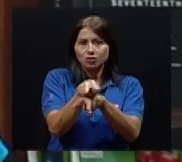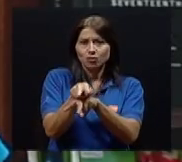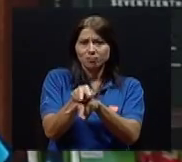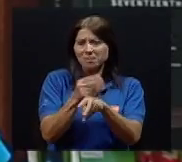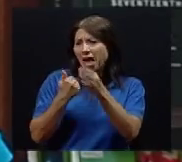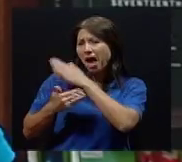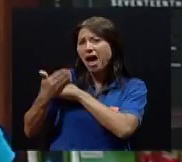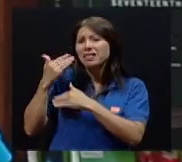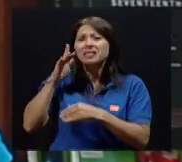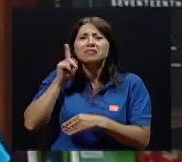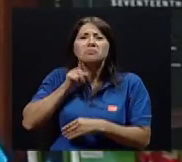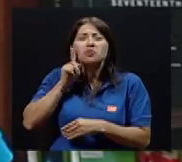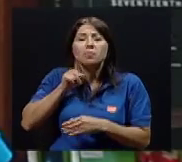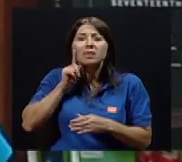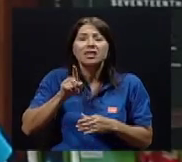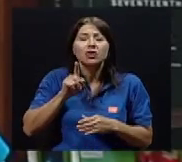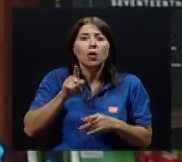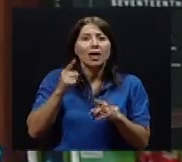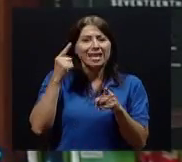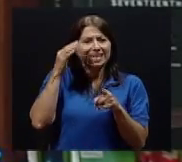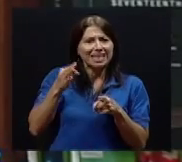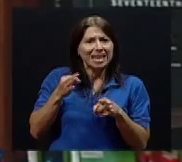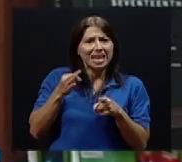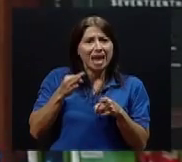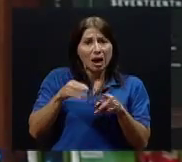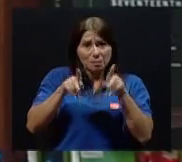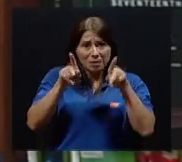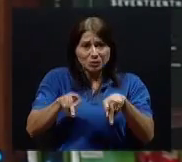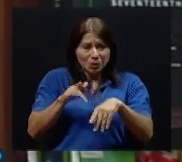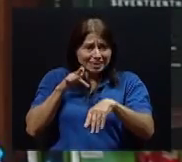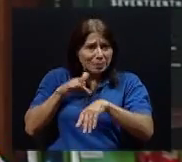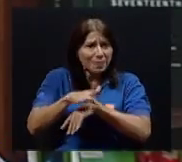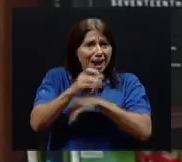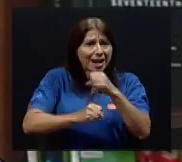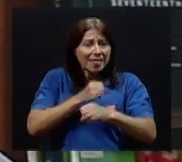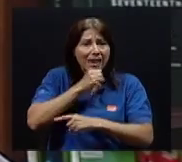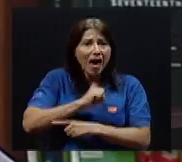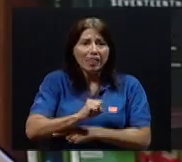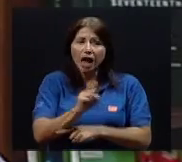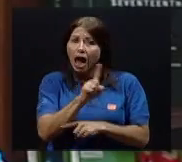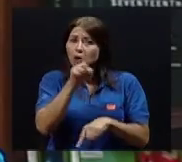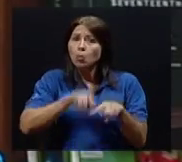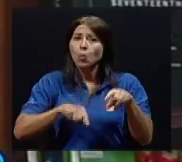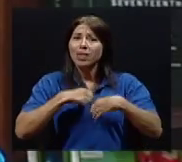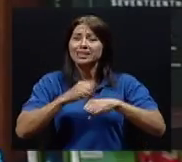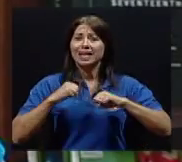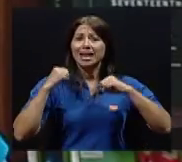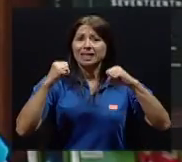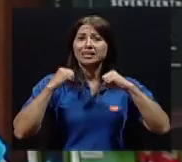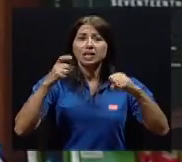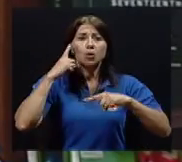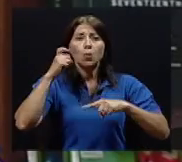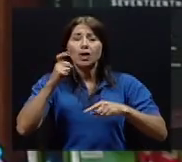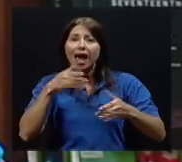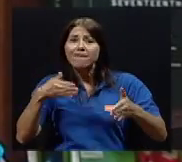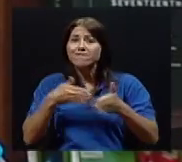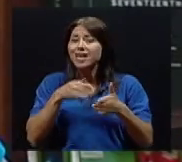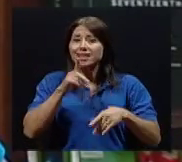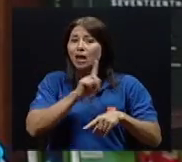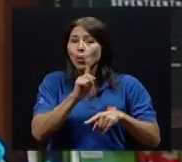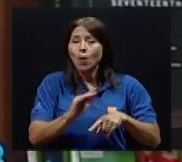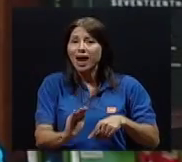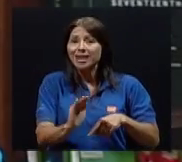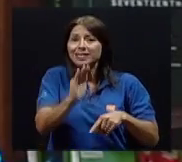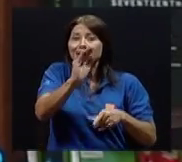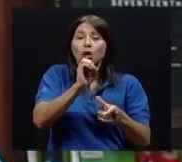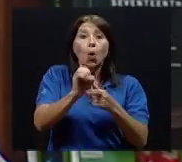la supervisión. Ha habido mucho mito en función de lo que es el ejercicio contra resistencia en edades tempranas, de que afecta el crecimiento, de